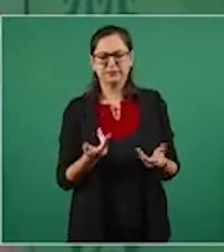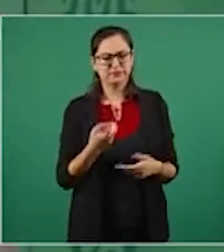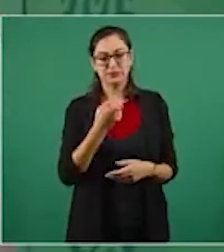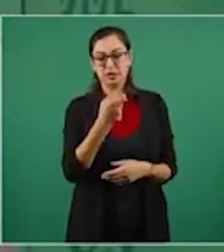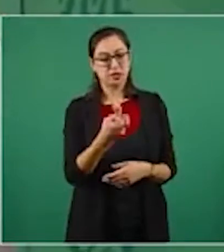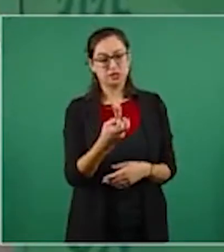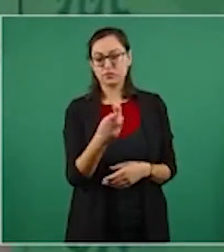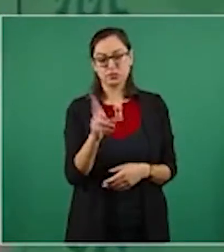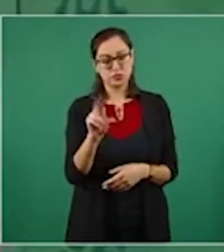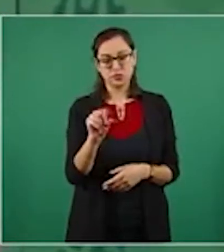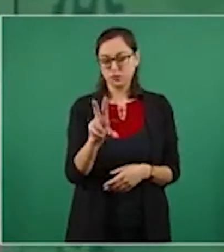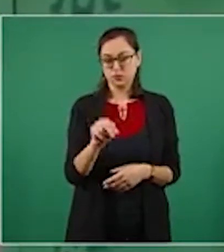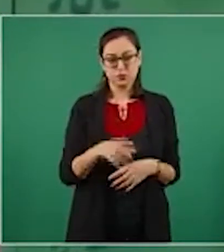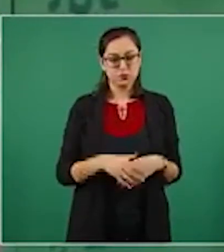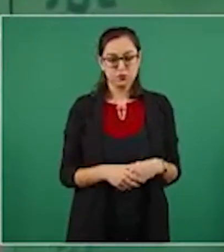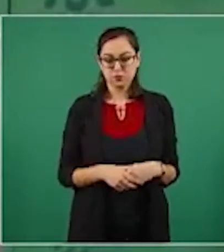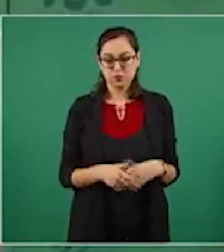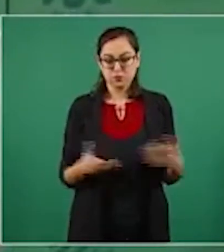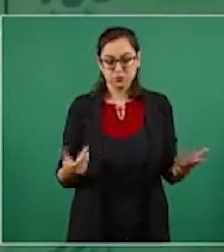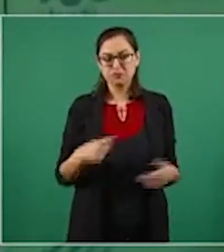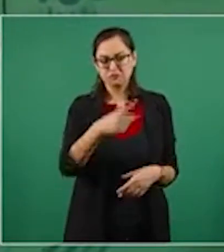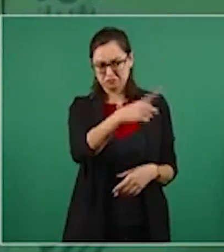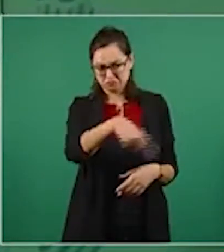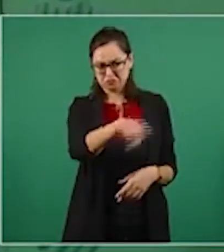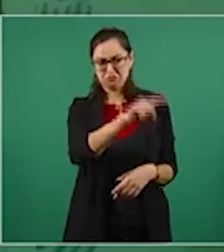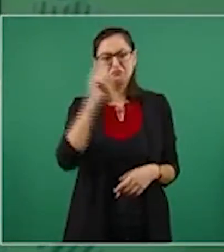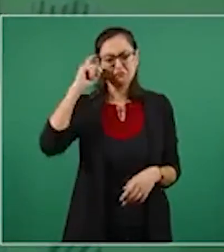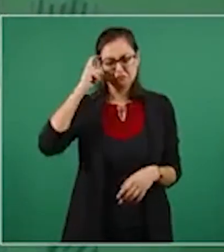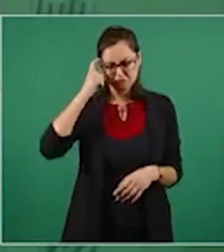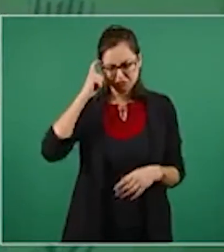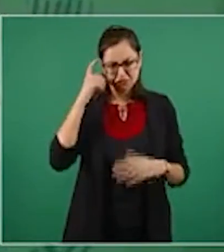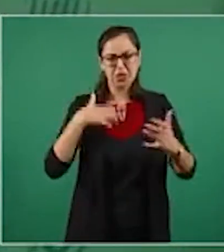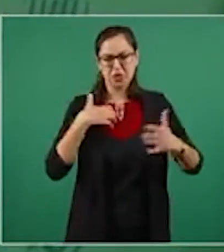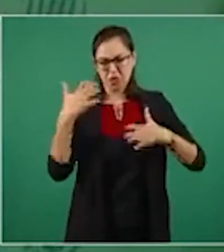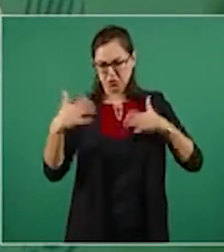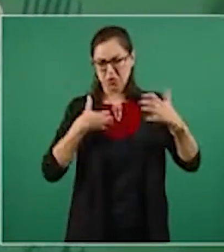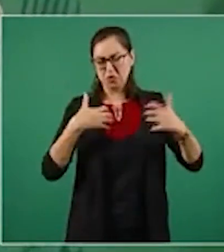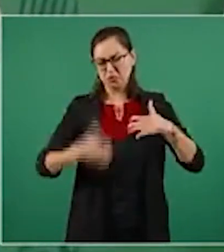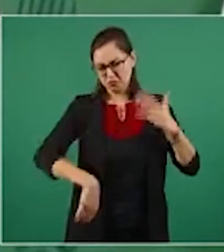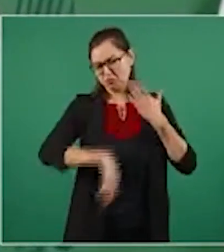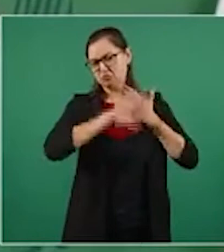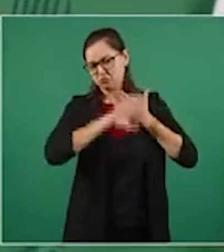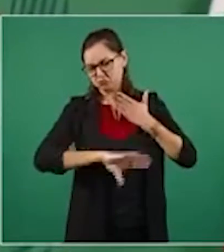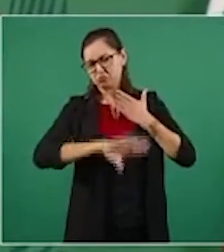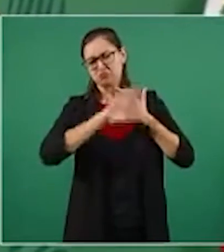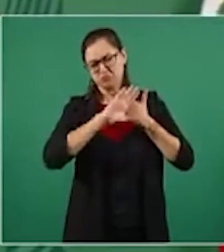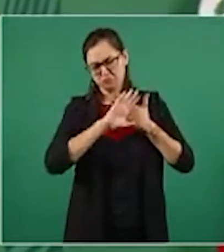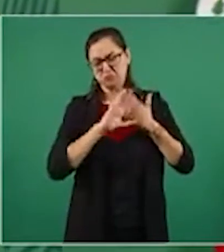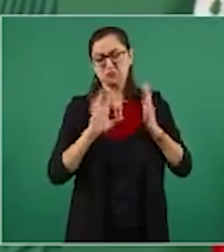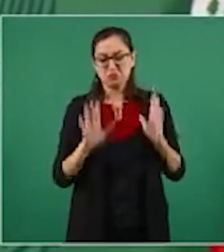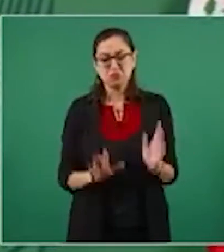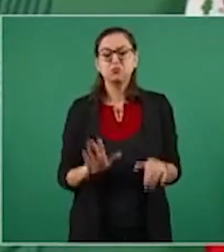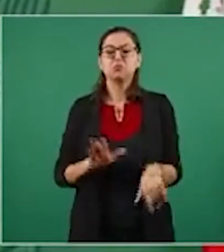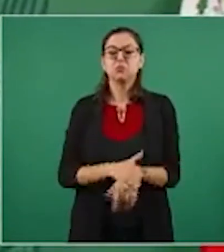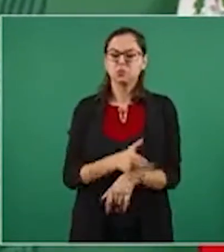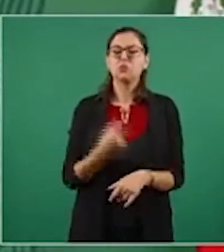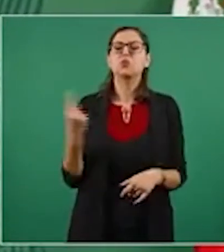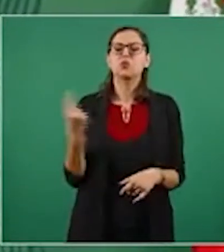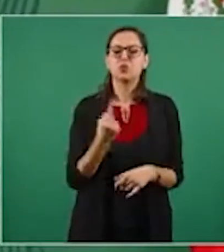molestos con nosotros porque recibían